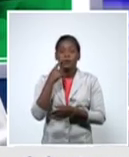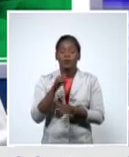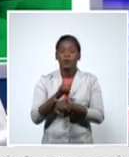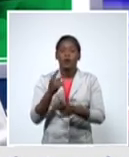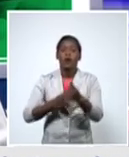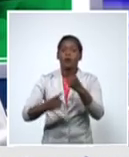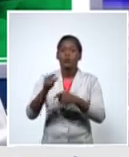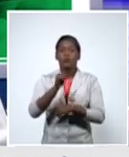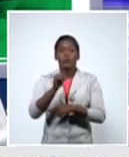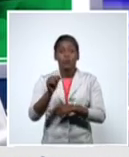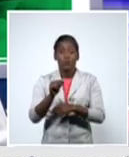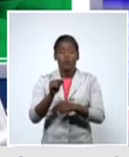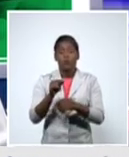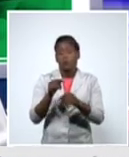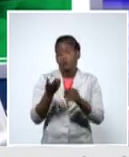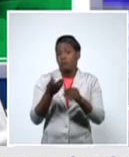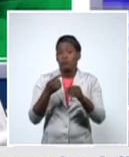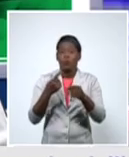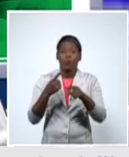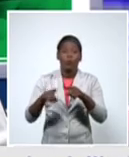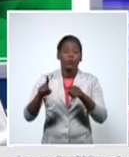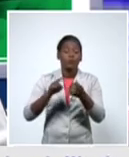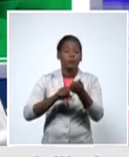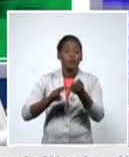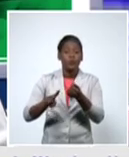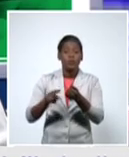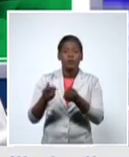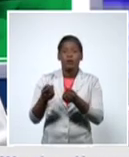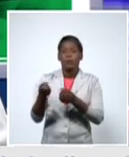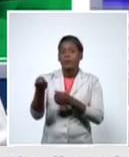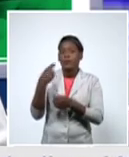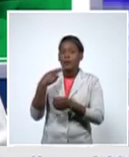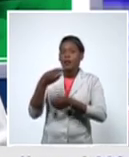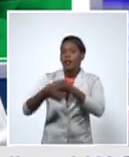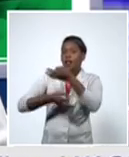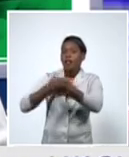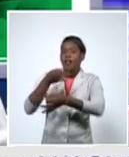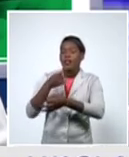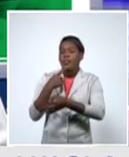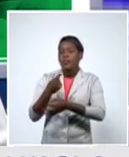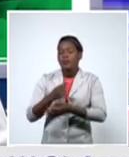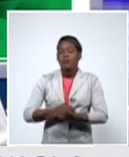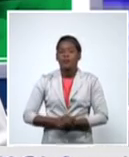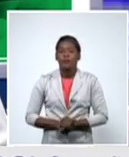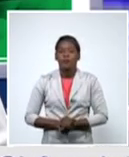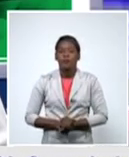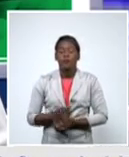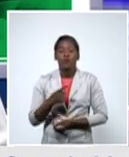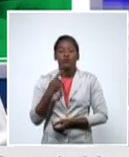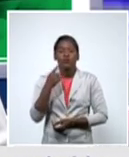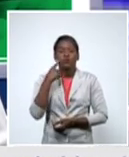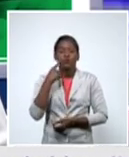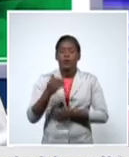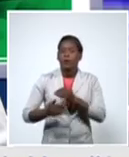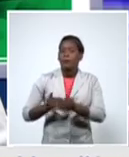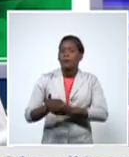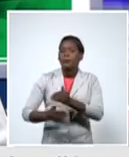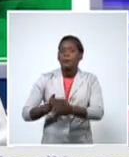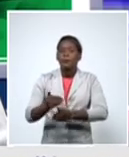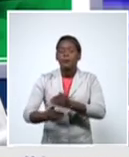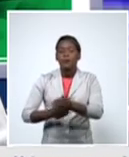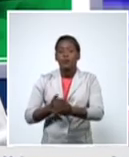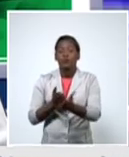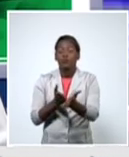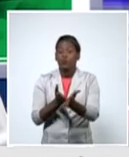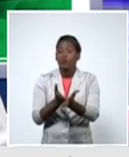provincia yo no he tenido esa oportunidad de que muchas veces uno ve en el trayecto que todavía muchos